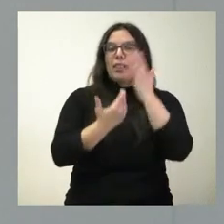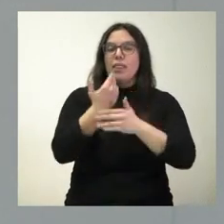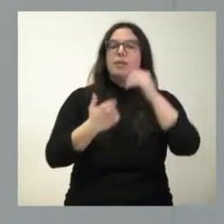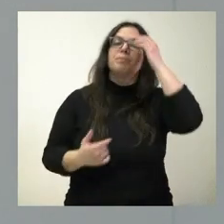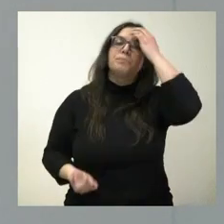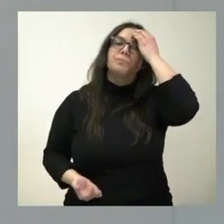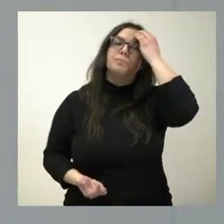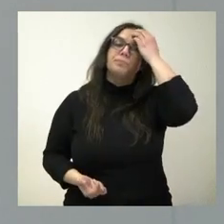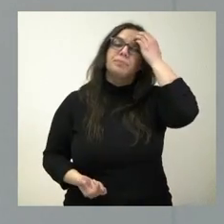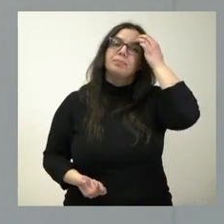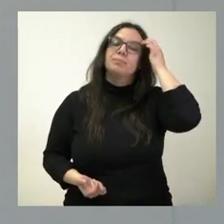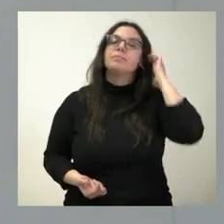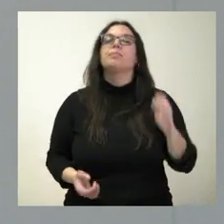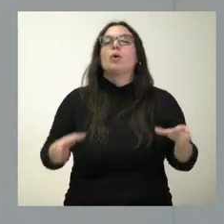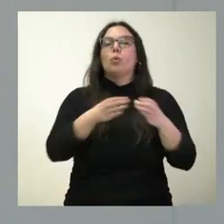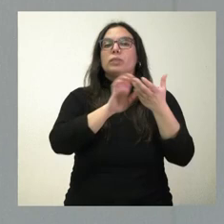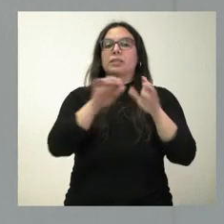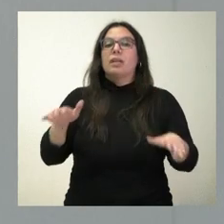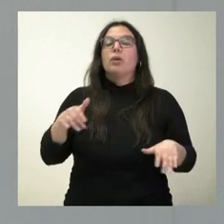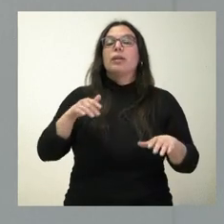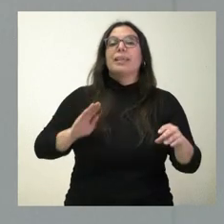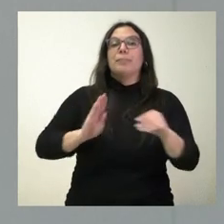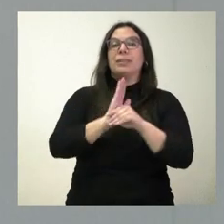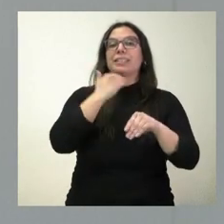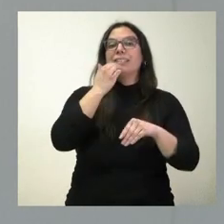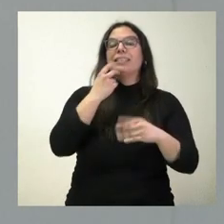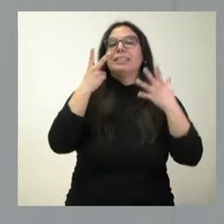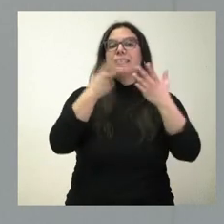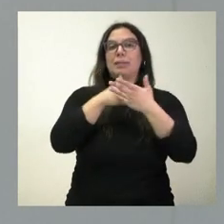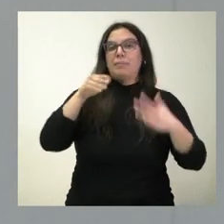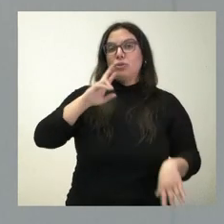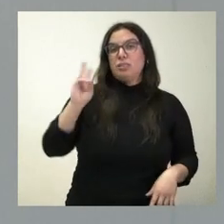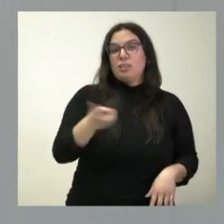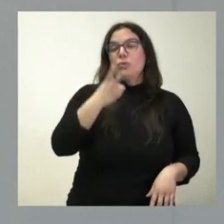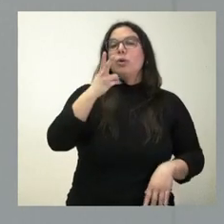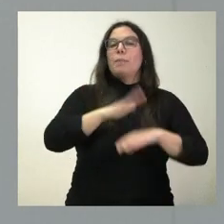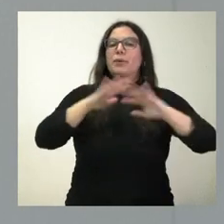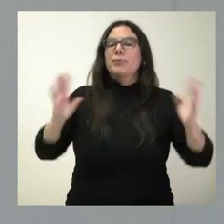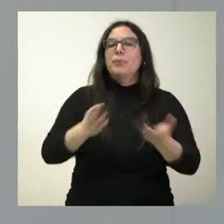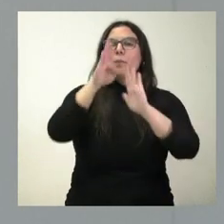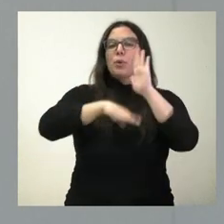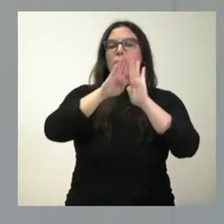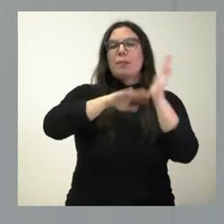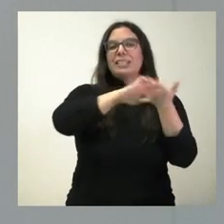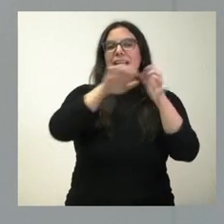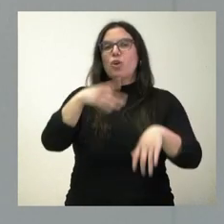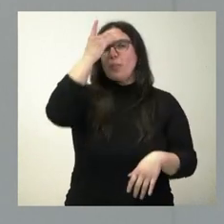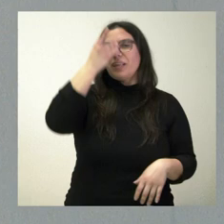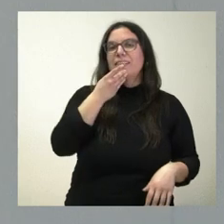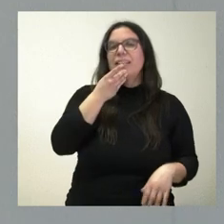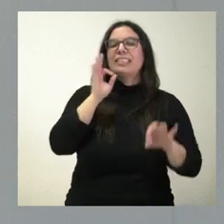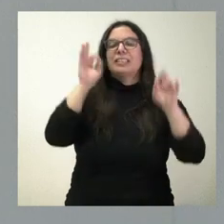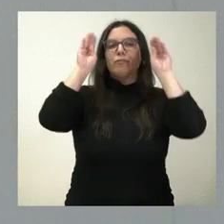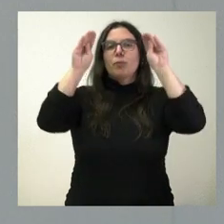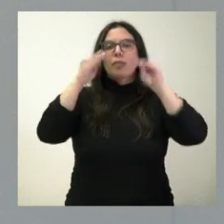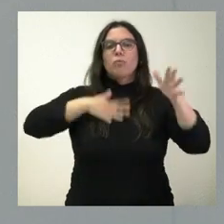hay que señalar que la Junta invertirá casi siete millones de euros para impulsar el programa Castilla y León Digital de formación en